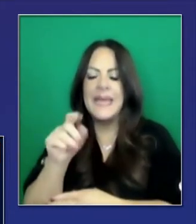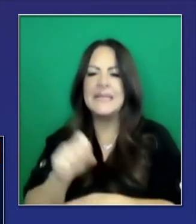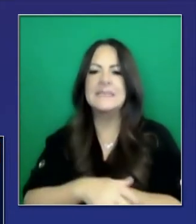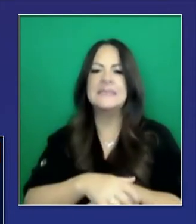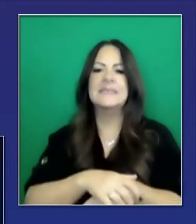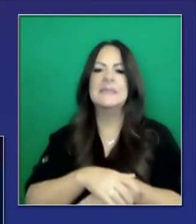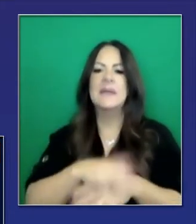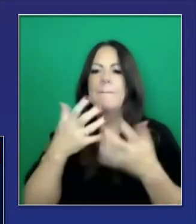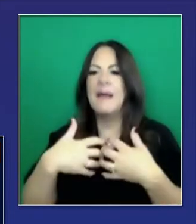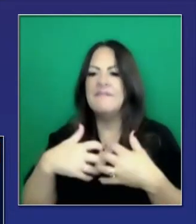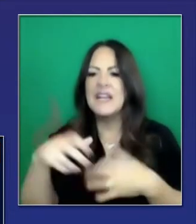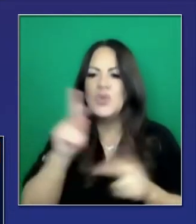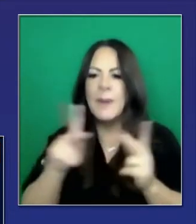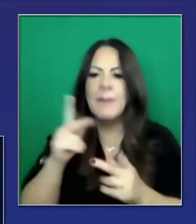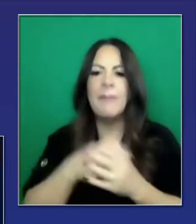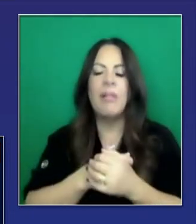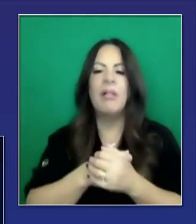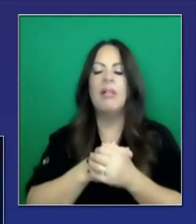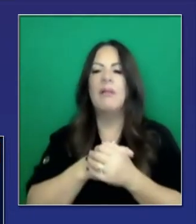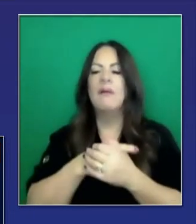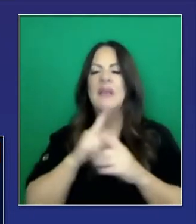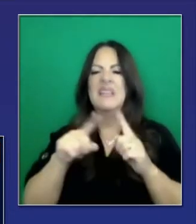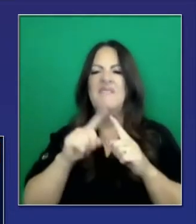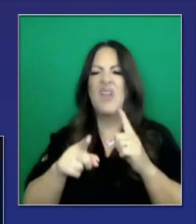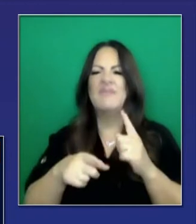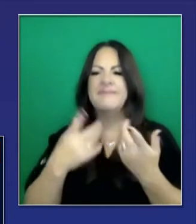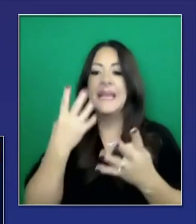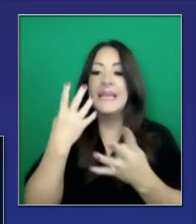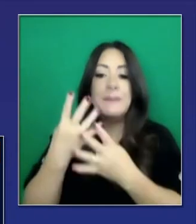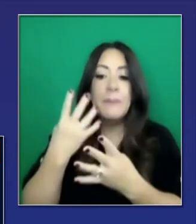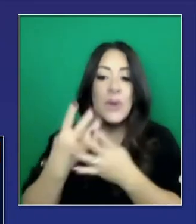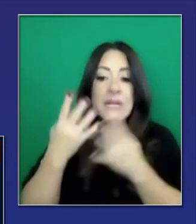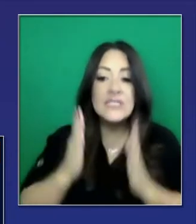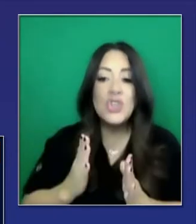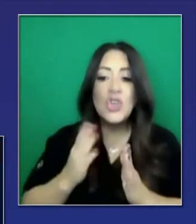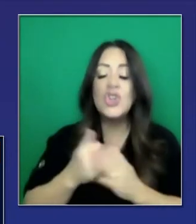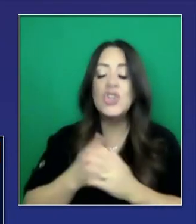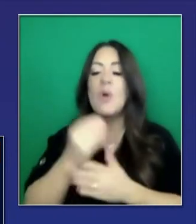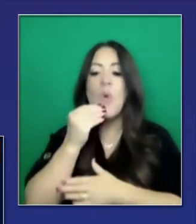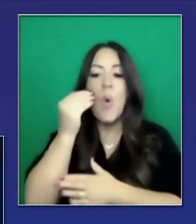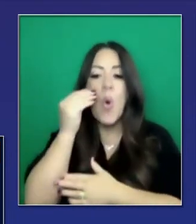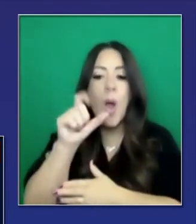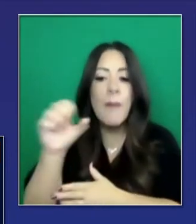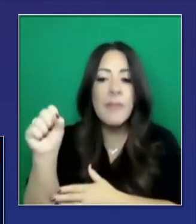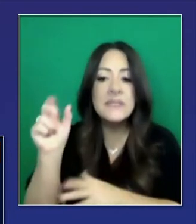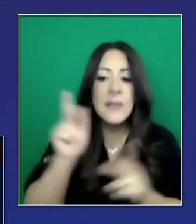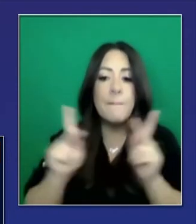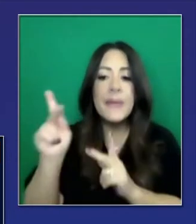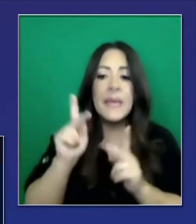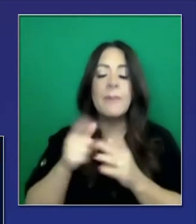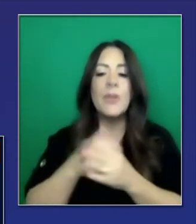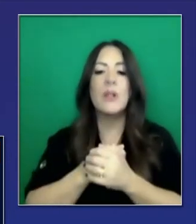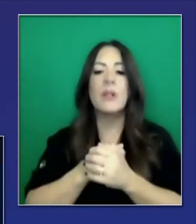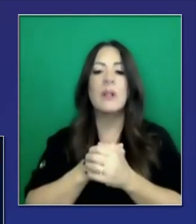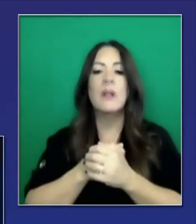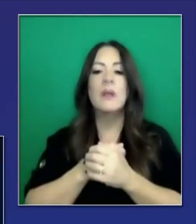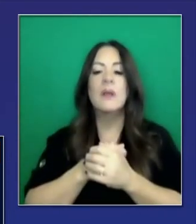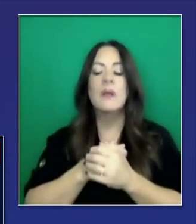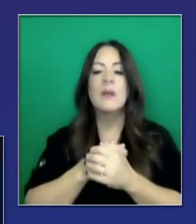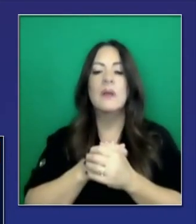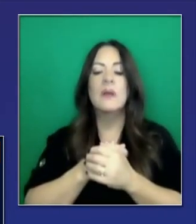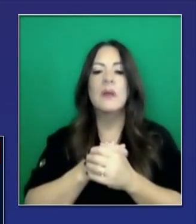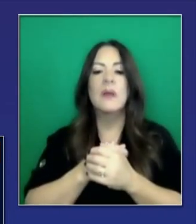logística, transporte, residencial, comercial. Personas que están bajo gran riesgo, que están desalojados o